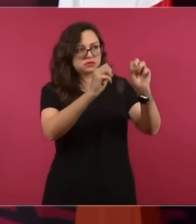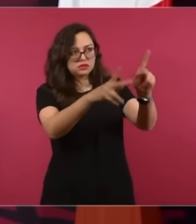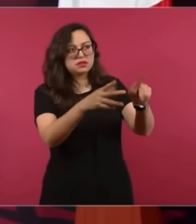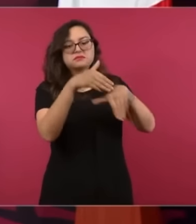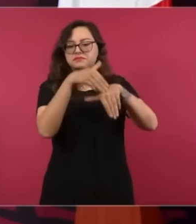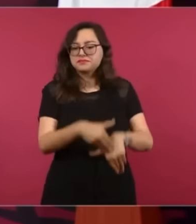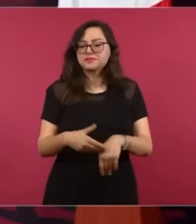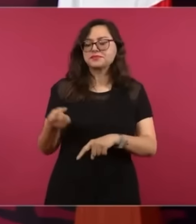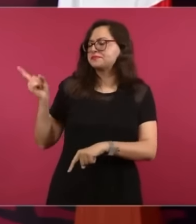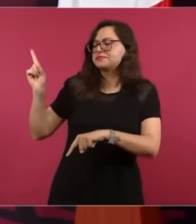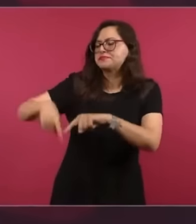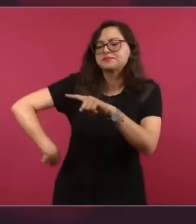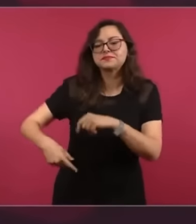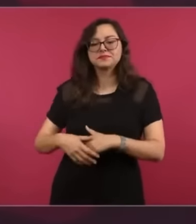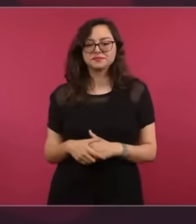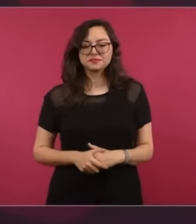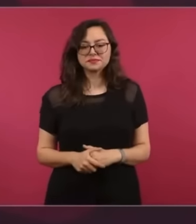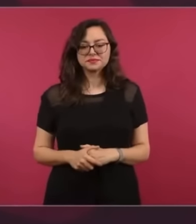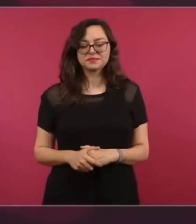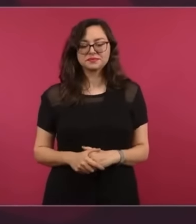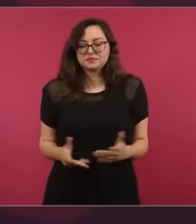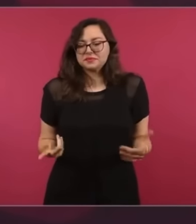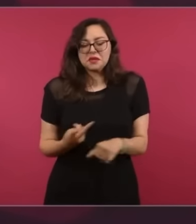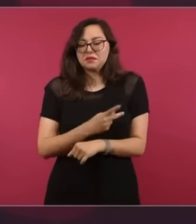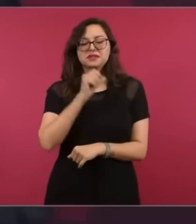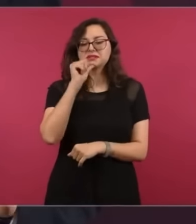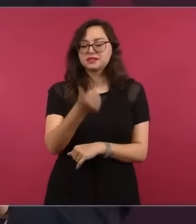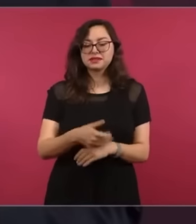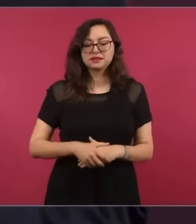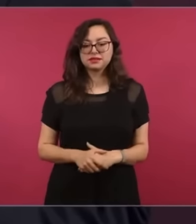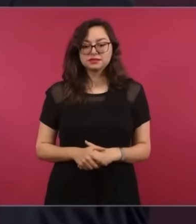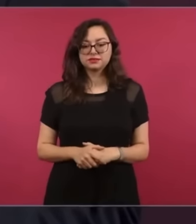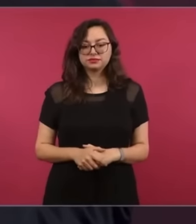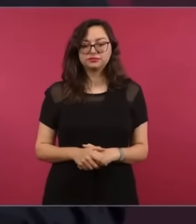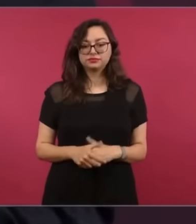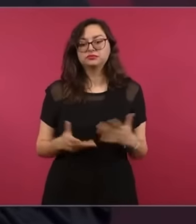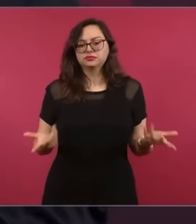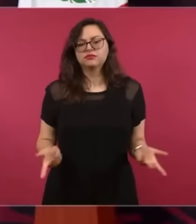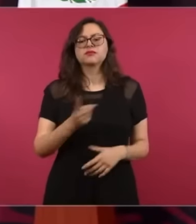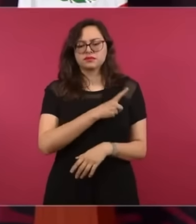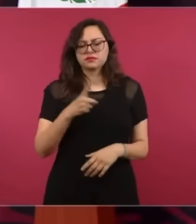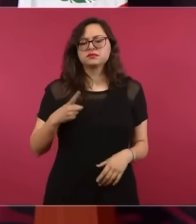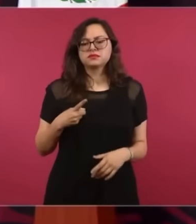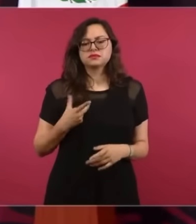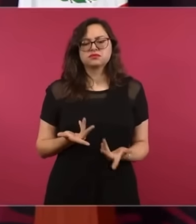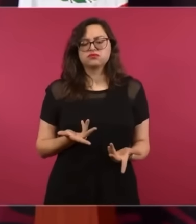y hay que hacer caso en todo y